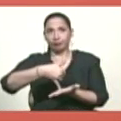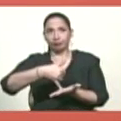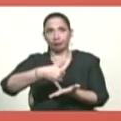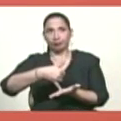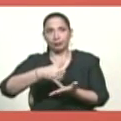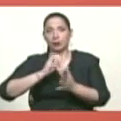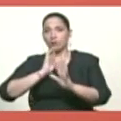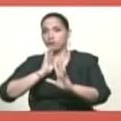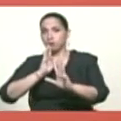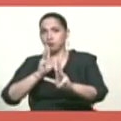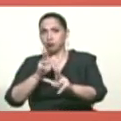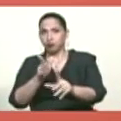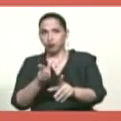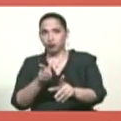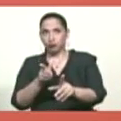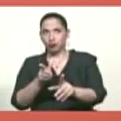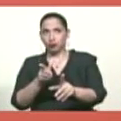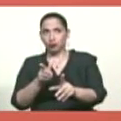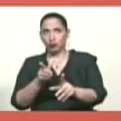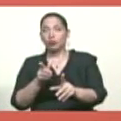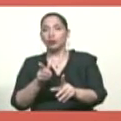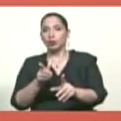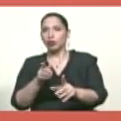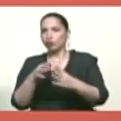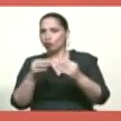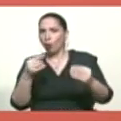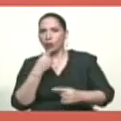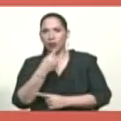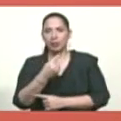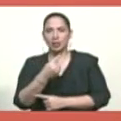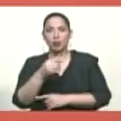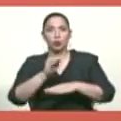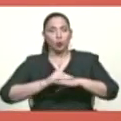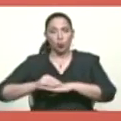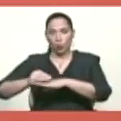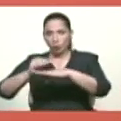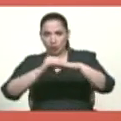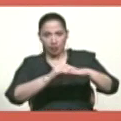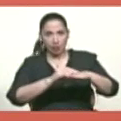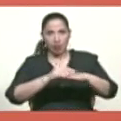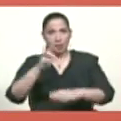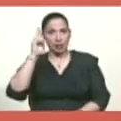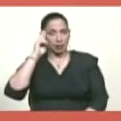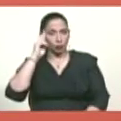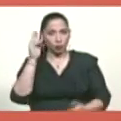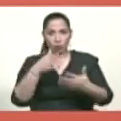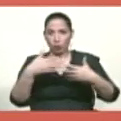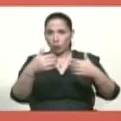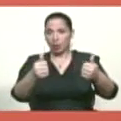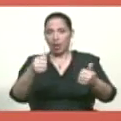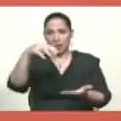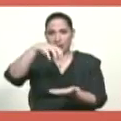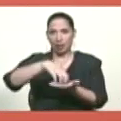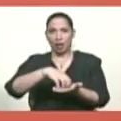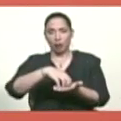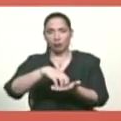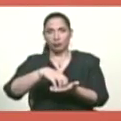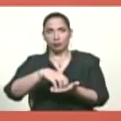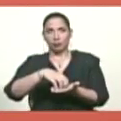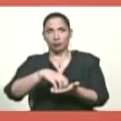confesiones y los testimonios que rinde, solicitamos en razón de seguridad del Estado, en razón de que